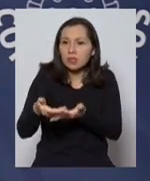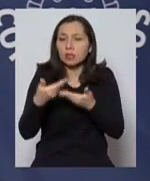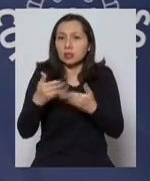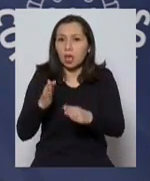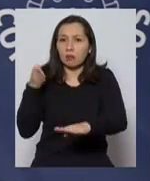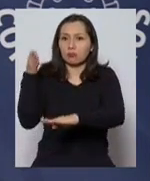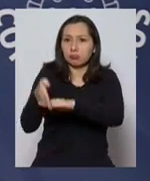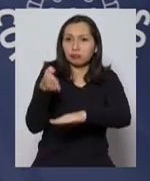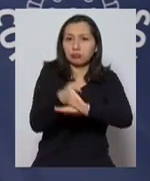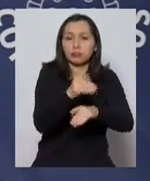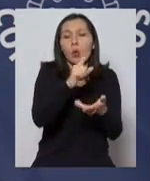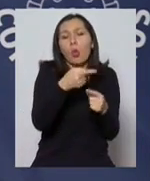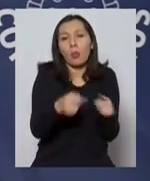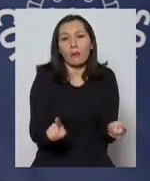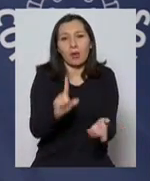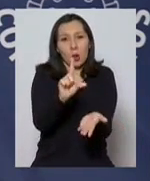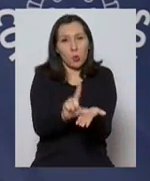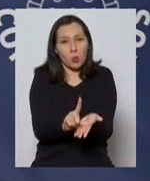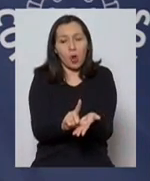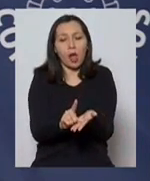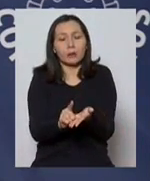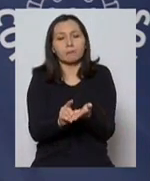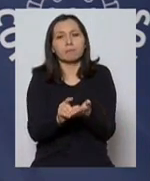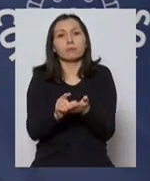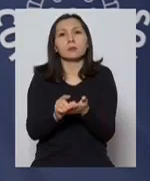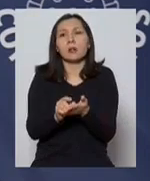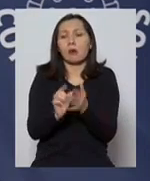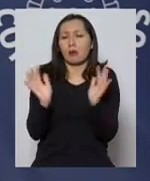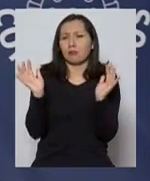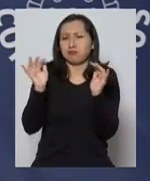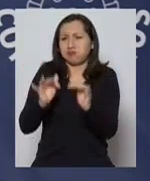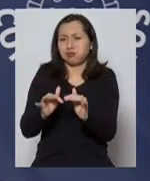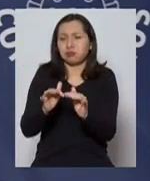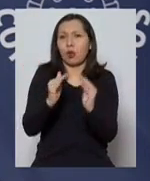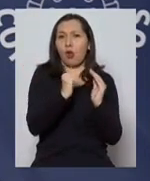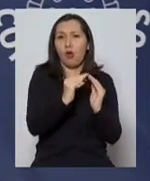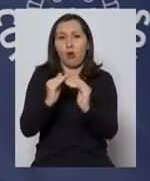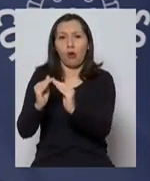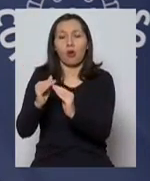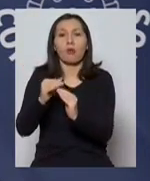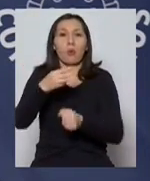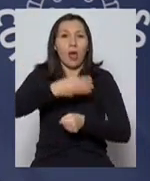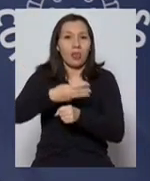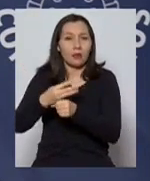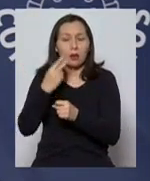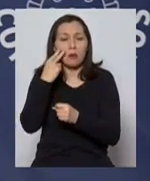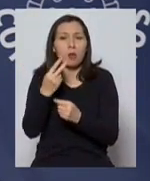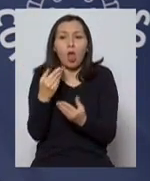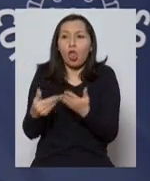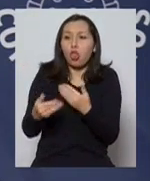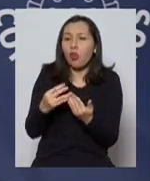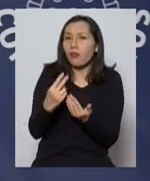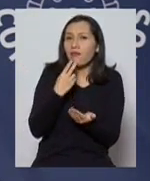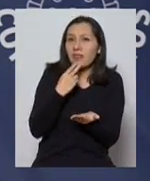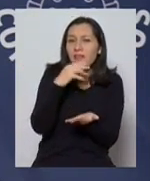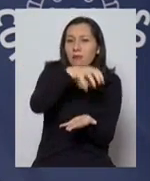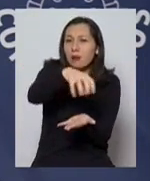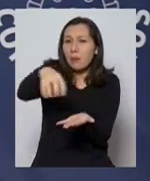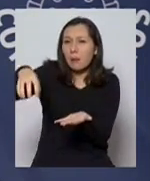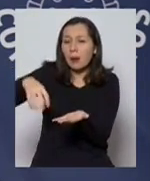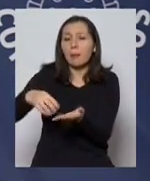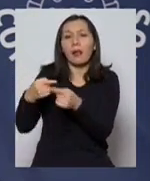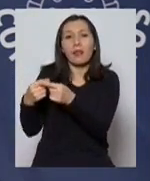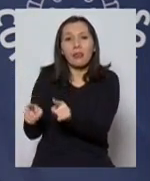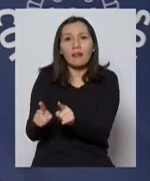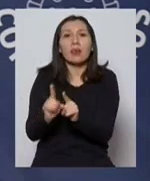que hemos hecho a distintos lugares, de la concentración de residencias de adulto mayor, de dónde están los centros, de